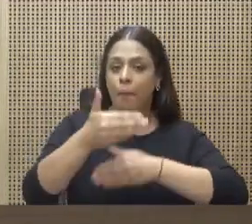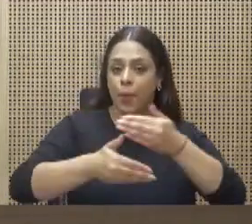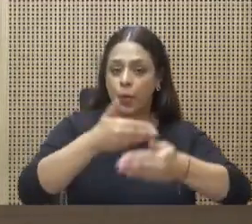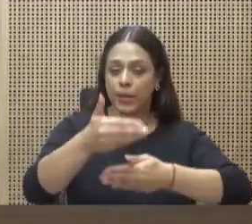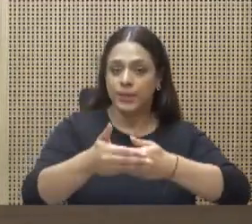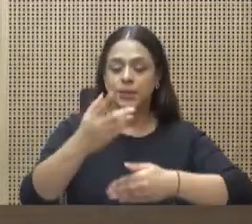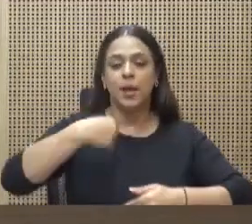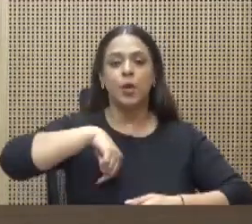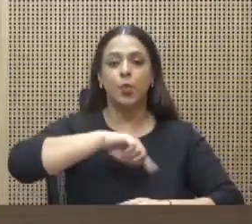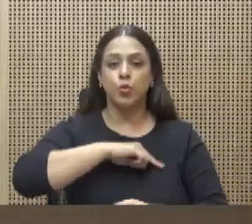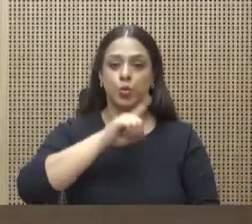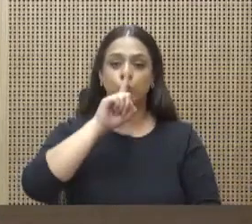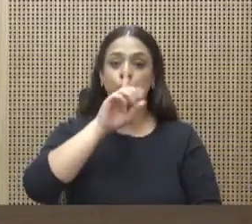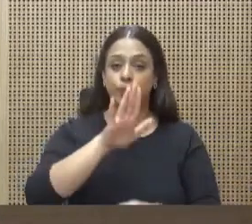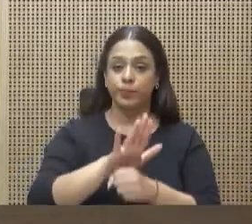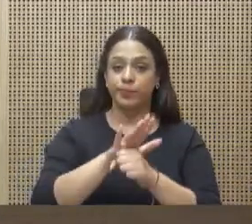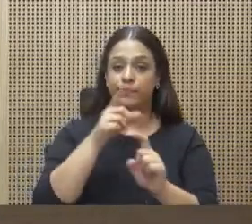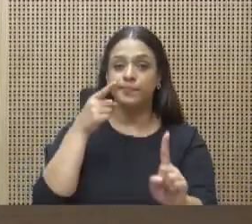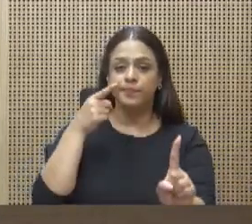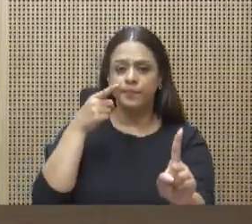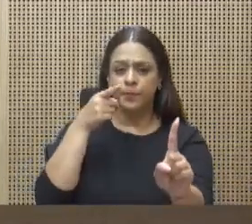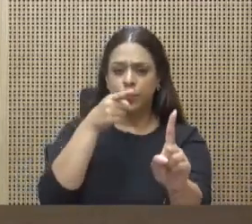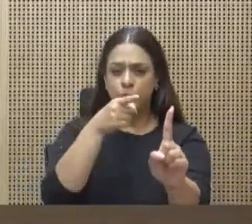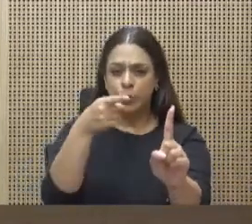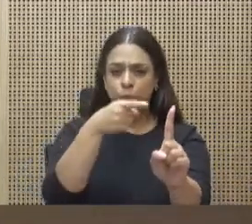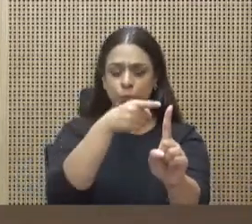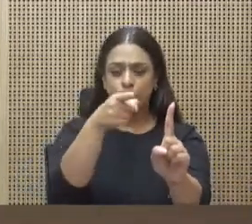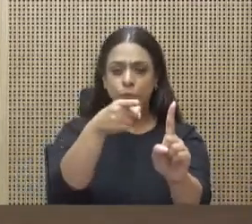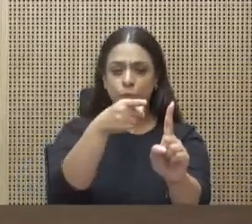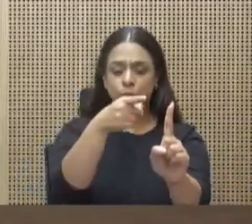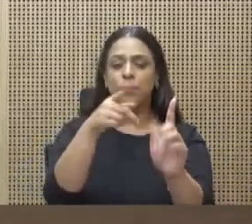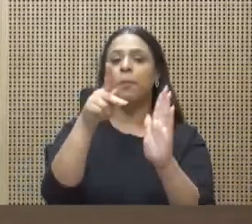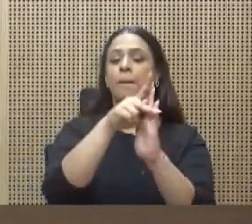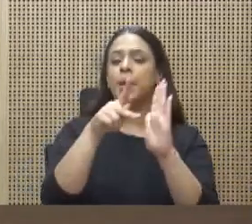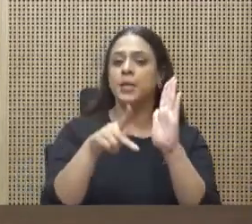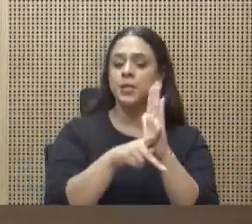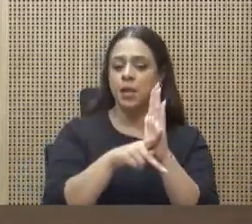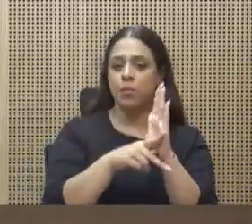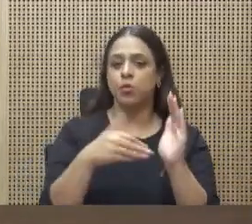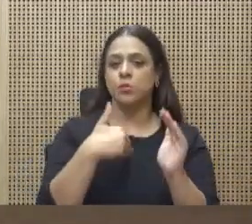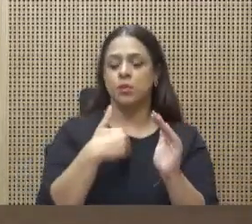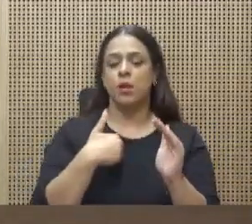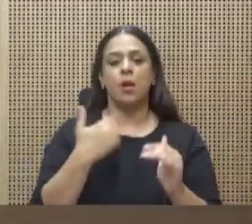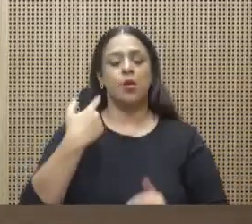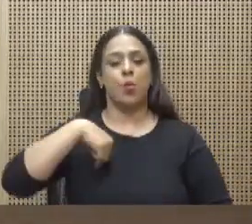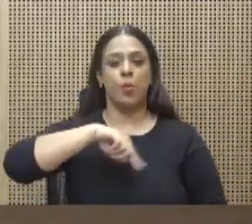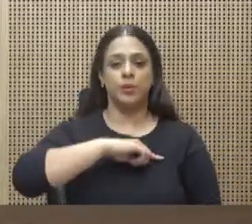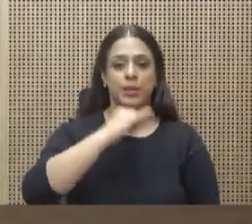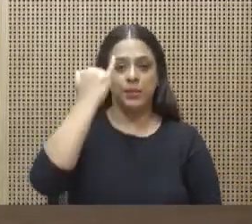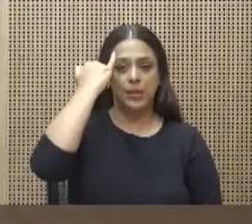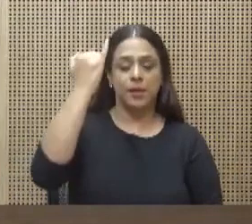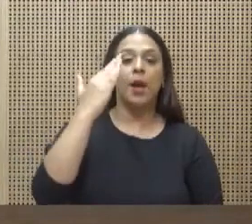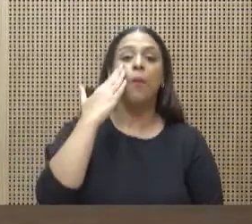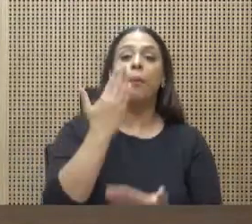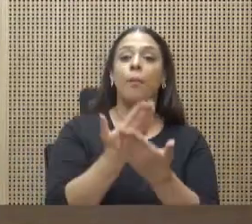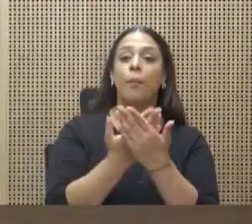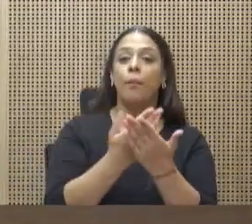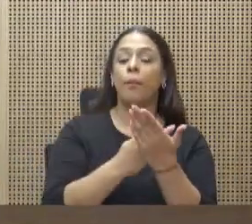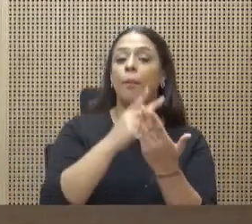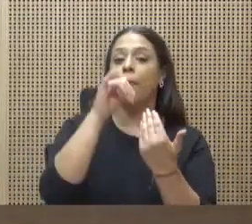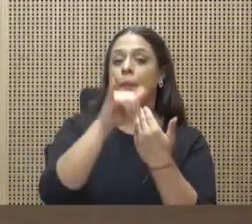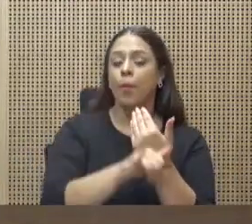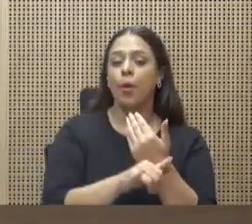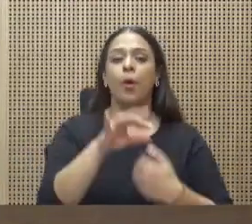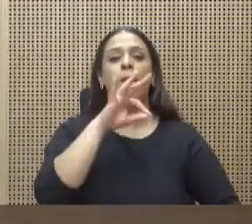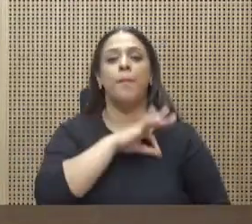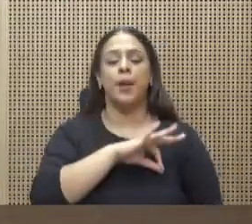objetivos y principios que guían nuestras iniciativas y a proponer proyectos que verdaderamente beneficien a los ciudadanos